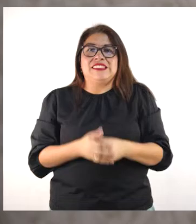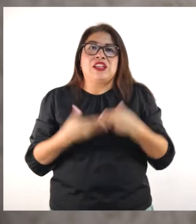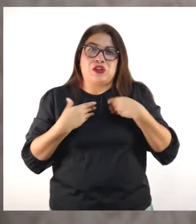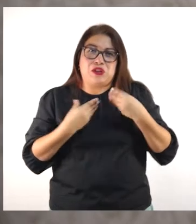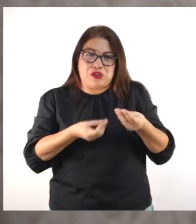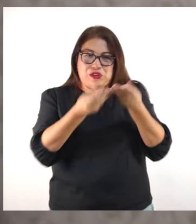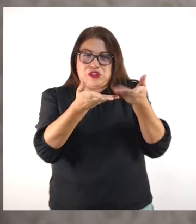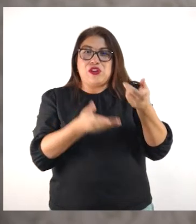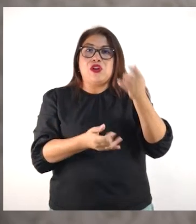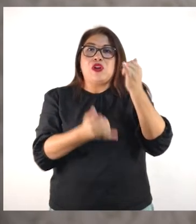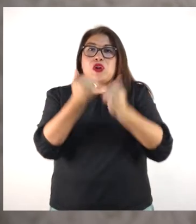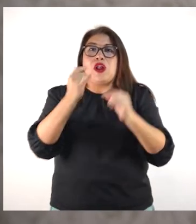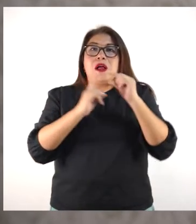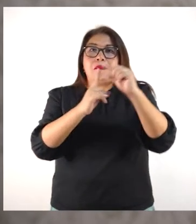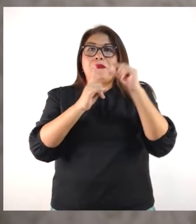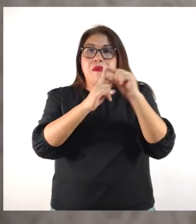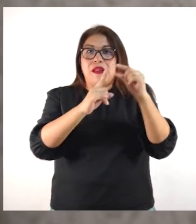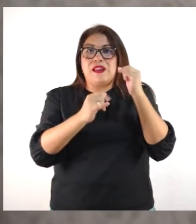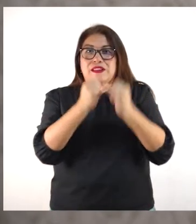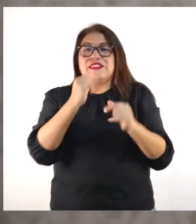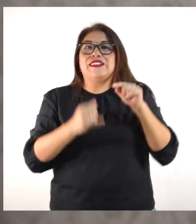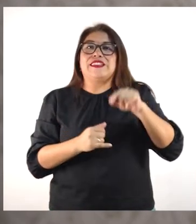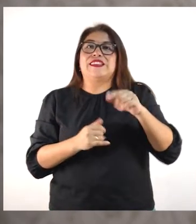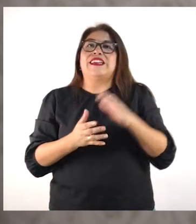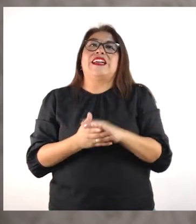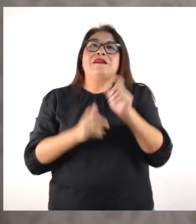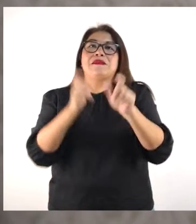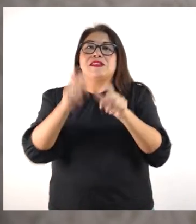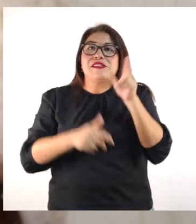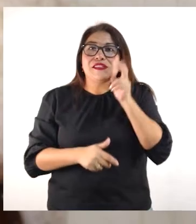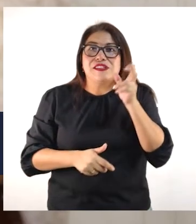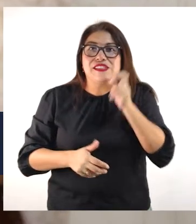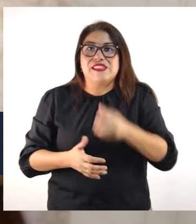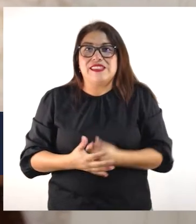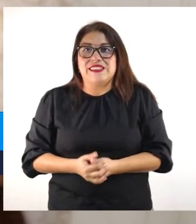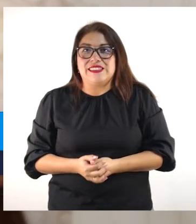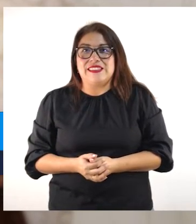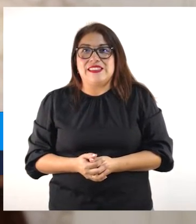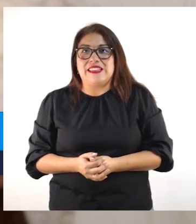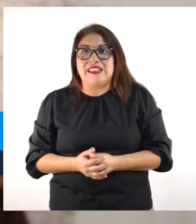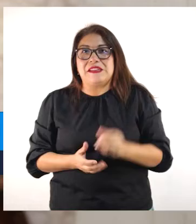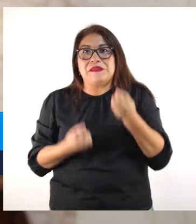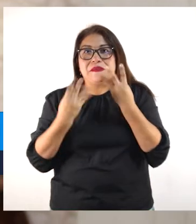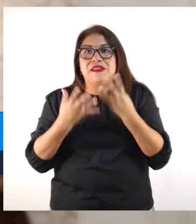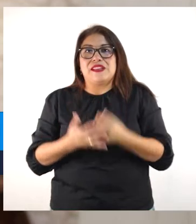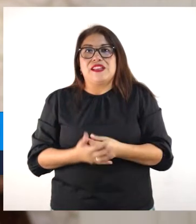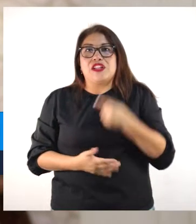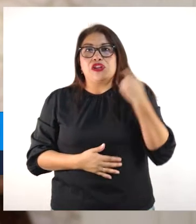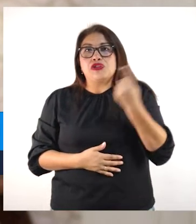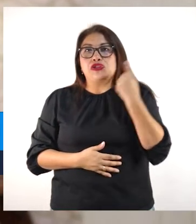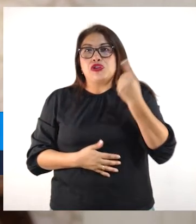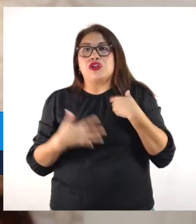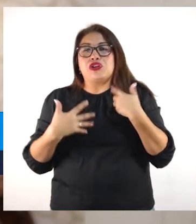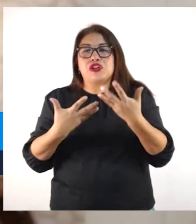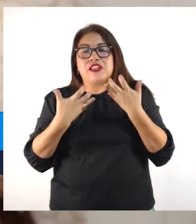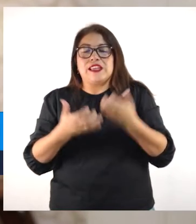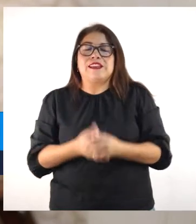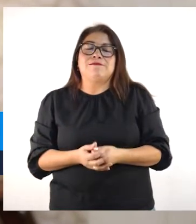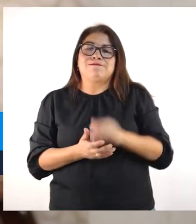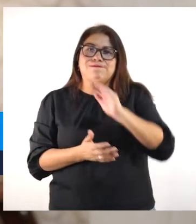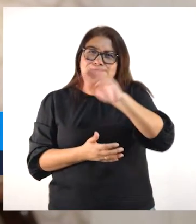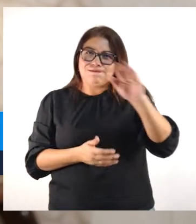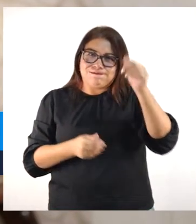La dejo para que le dé sus palabras finales a nuestro público. Sí. Nada, solo reiterar la invitación,